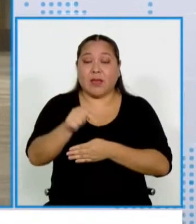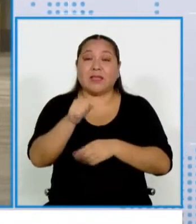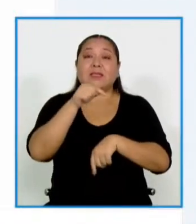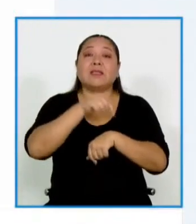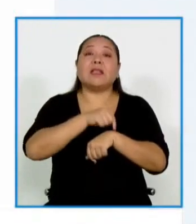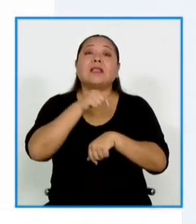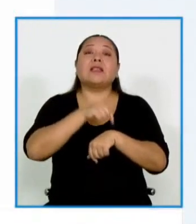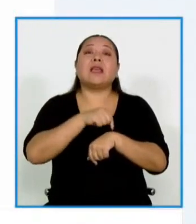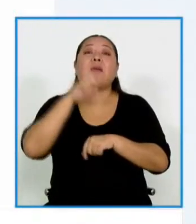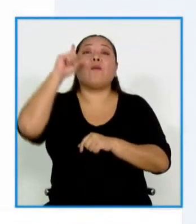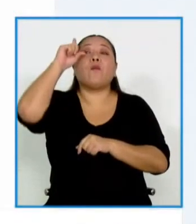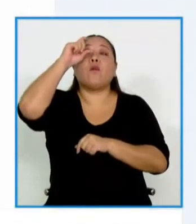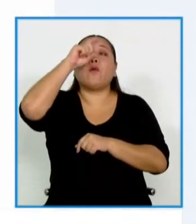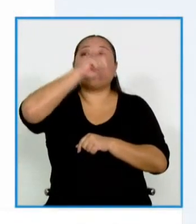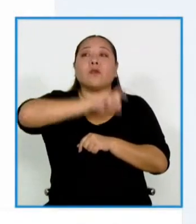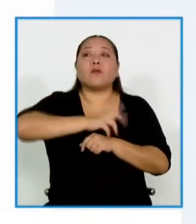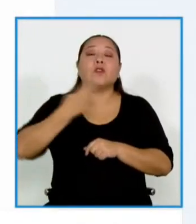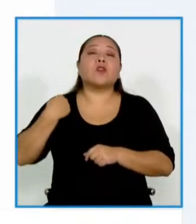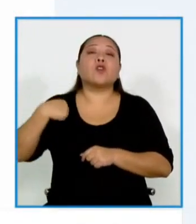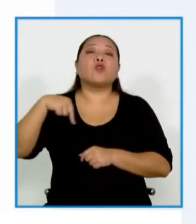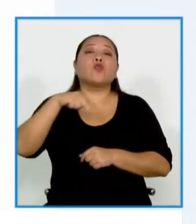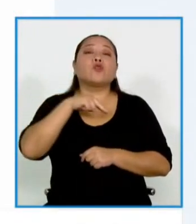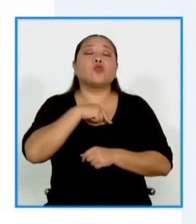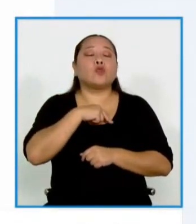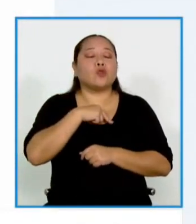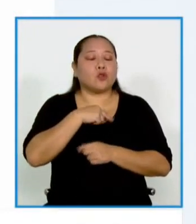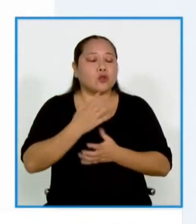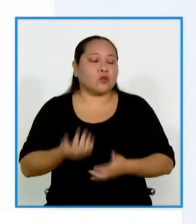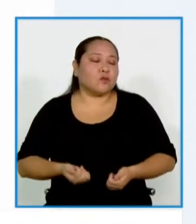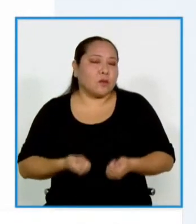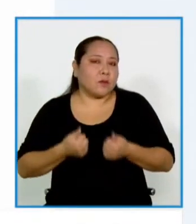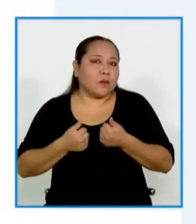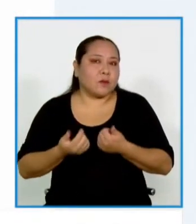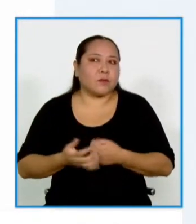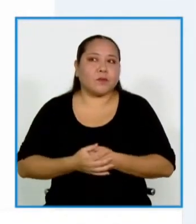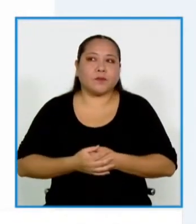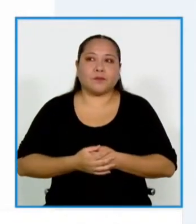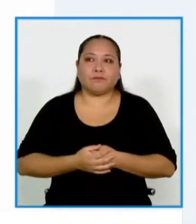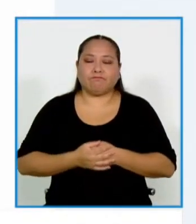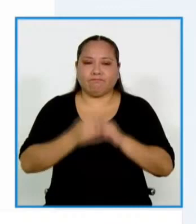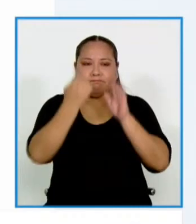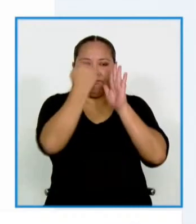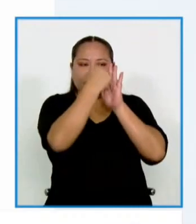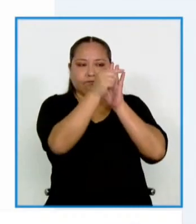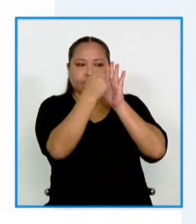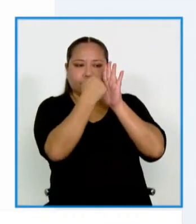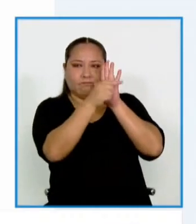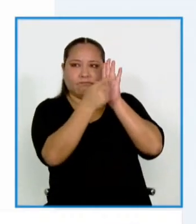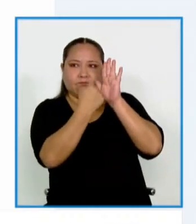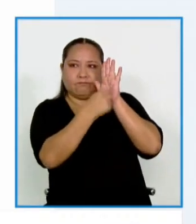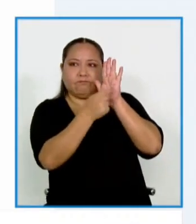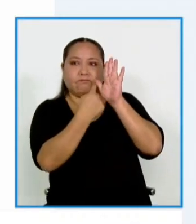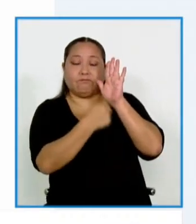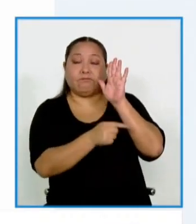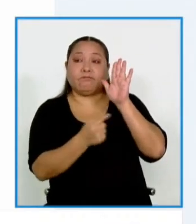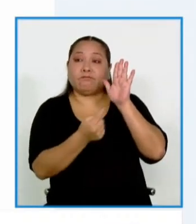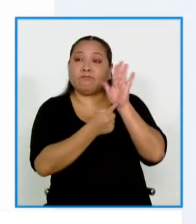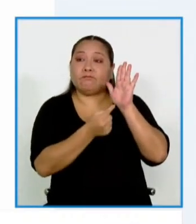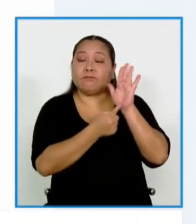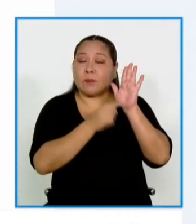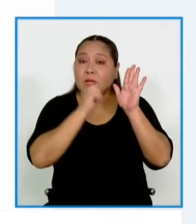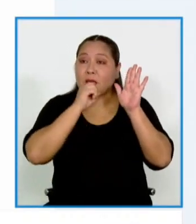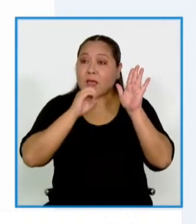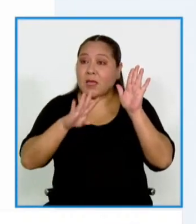momento difícil que nosotros estamos viviendo. Entre otras cosas, se dice que